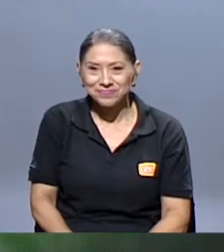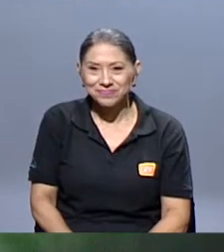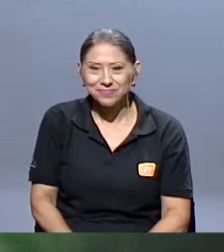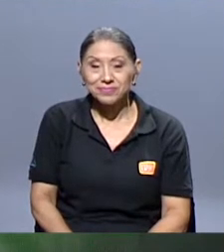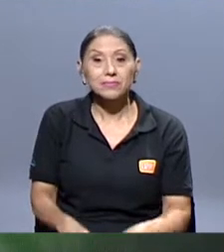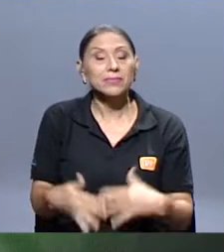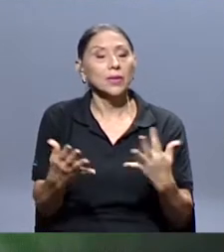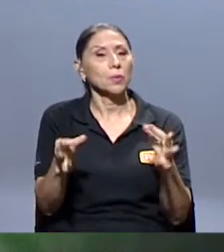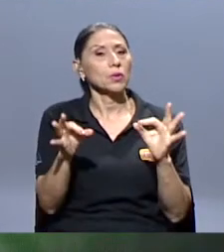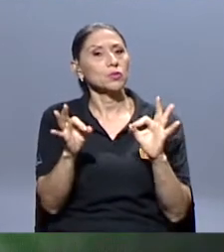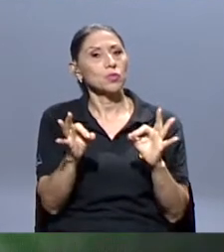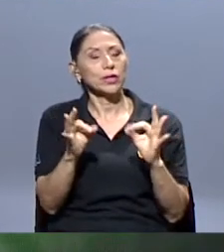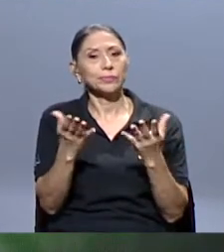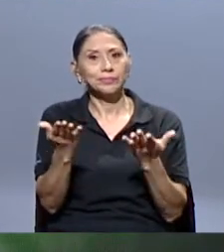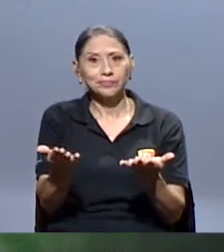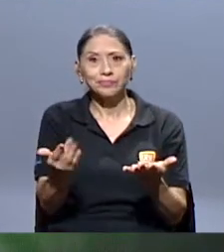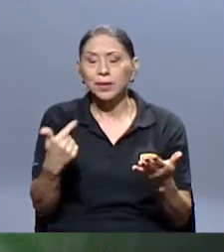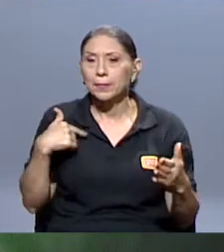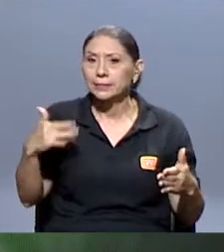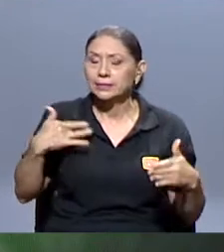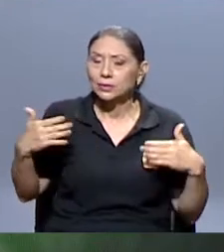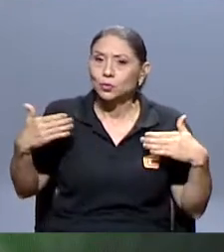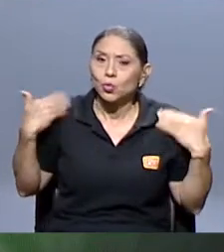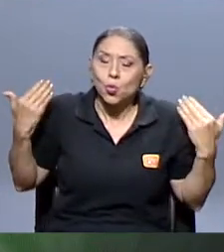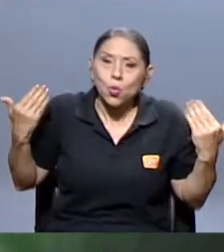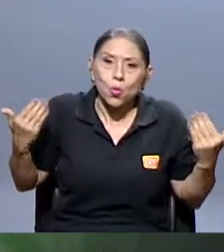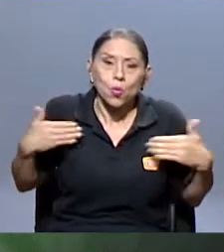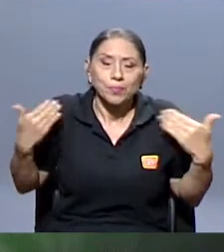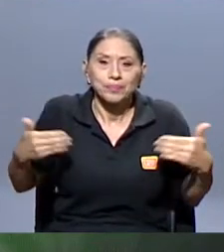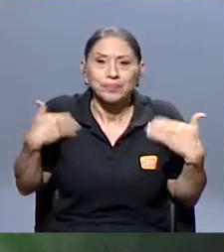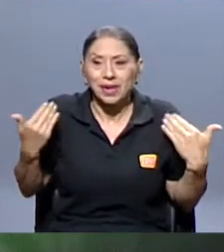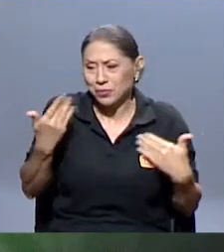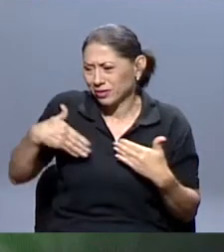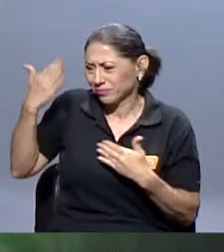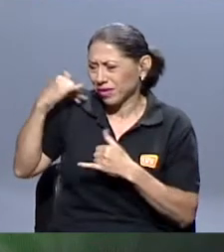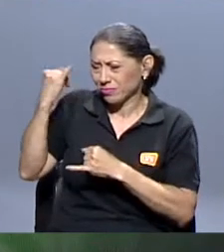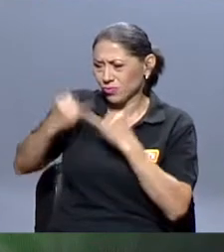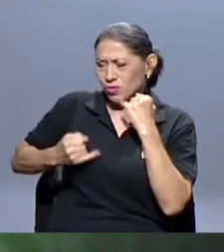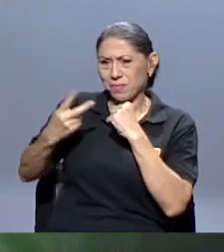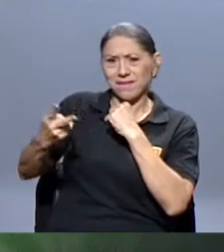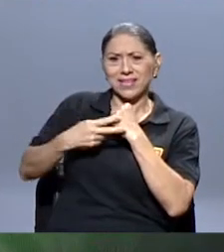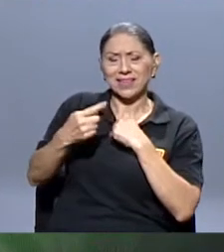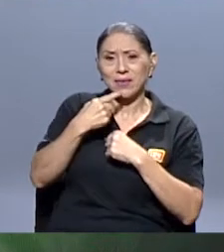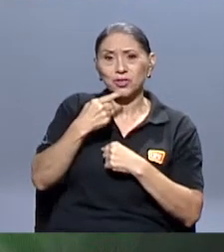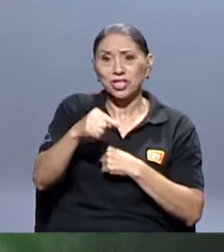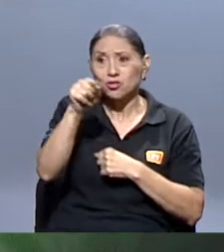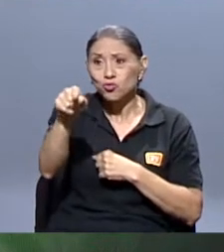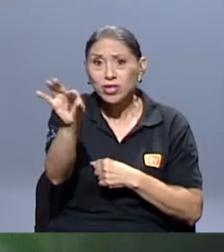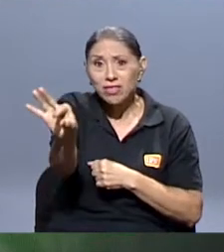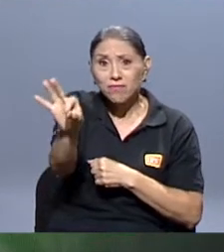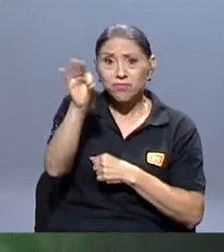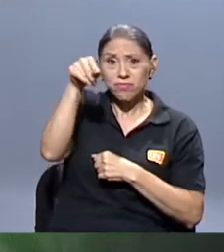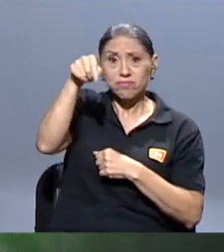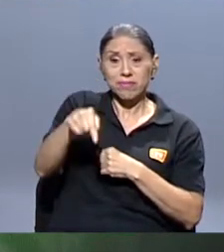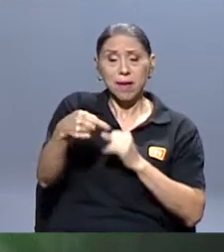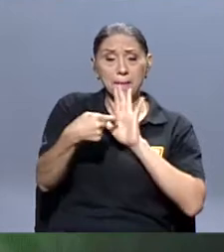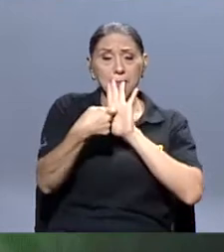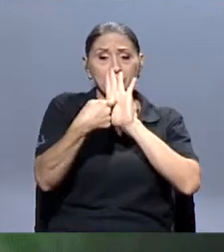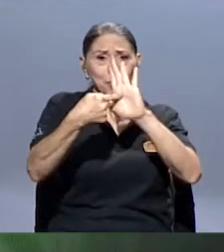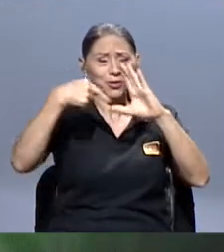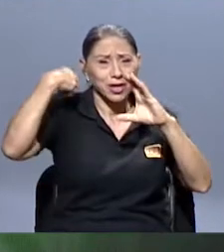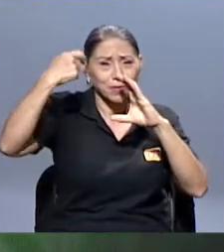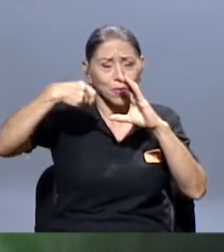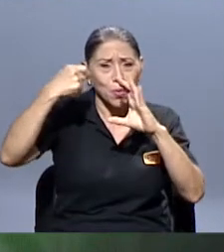Pues bueno, Jimena, estoy muy contento porque habíamos dicho la última vez que íbamos a tenerte en este programa para hacer el estreno. Yo